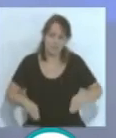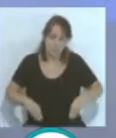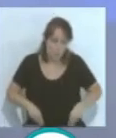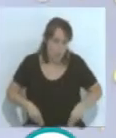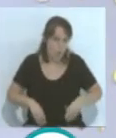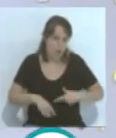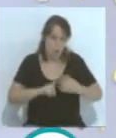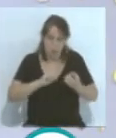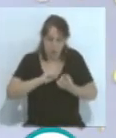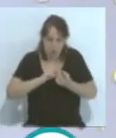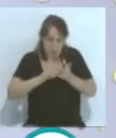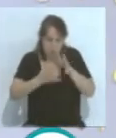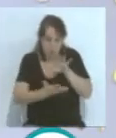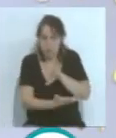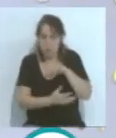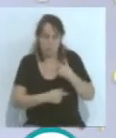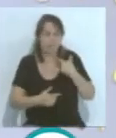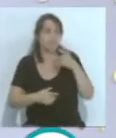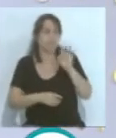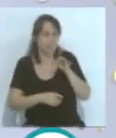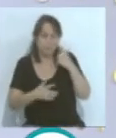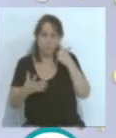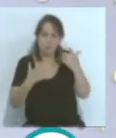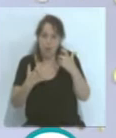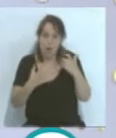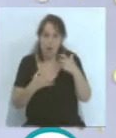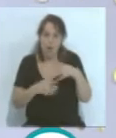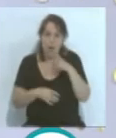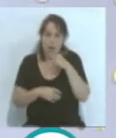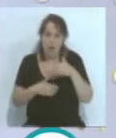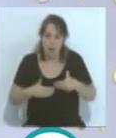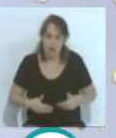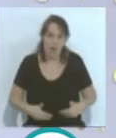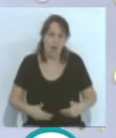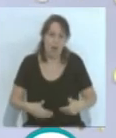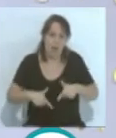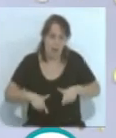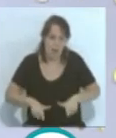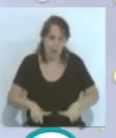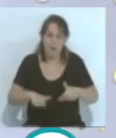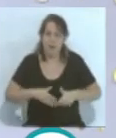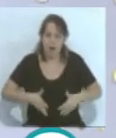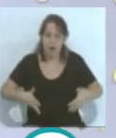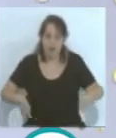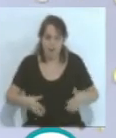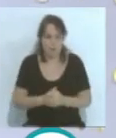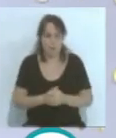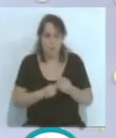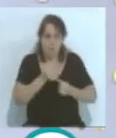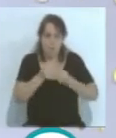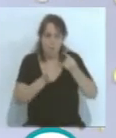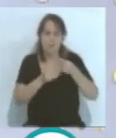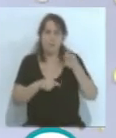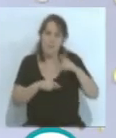La verdad es que sí, que se nota bastante el cambio, Ahora cada vez son más largas, más anchas todas, se nota el cambio, y las